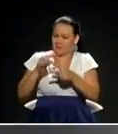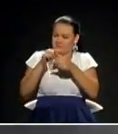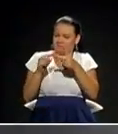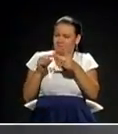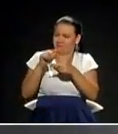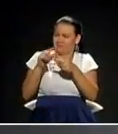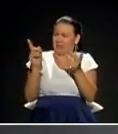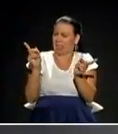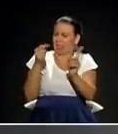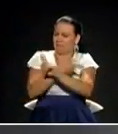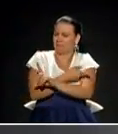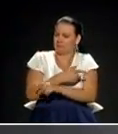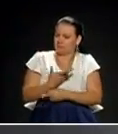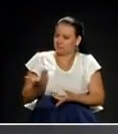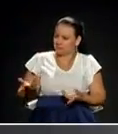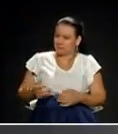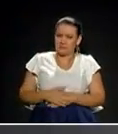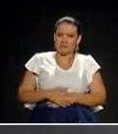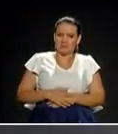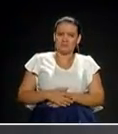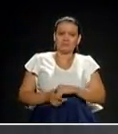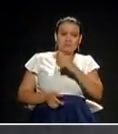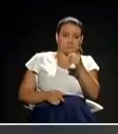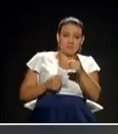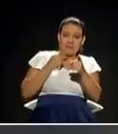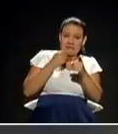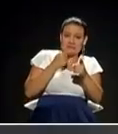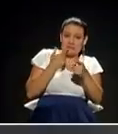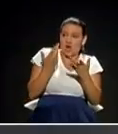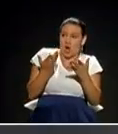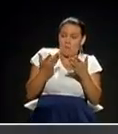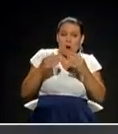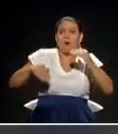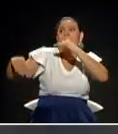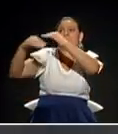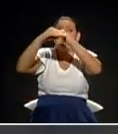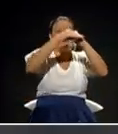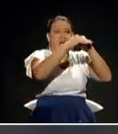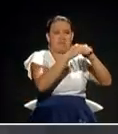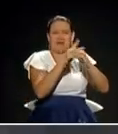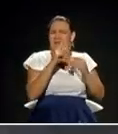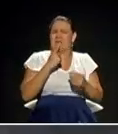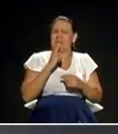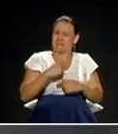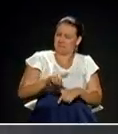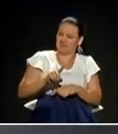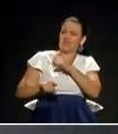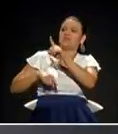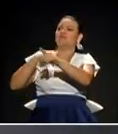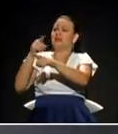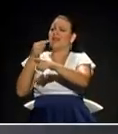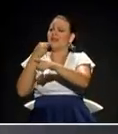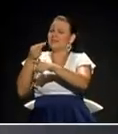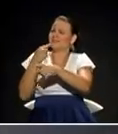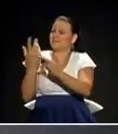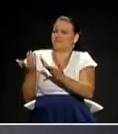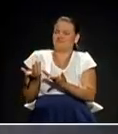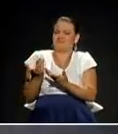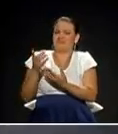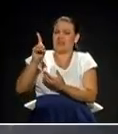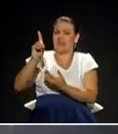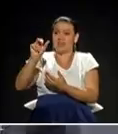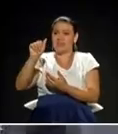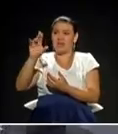candidato Alfredo Ramos que democracizar la cultura, ¿cómo? ¿Cómo va a hacer eso? Y pone un escenario el candidato Daniel Quintero de los